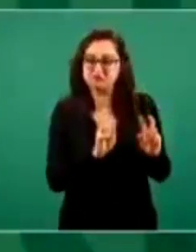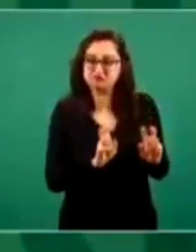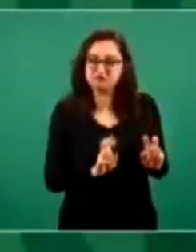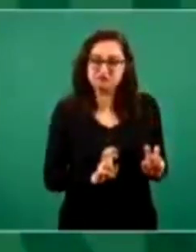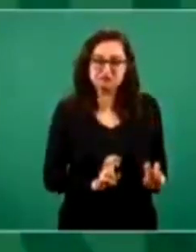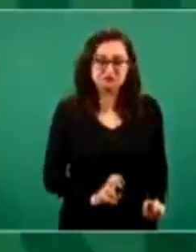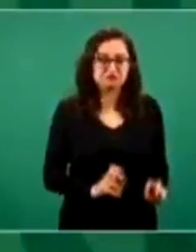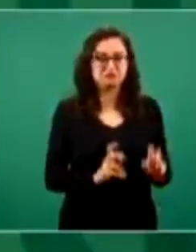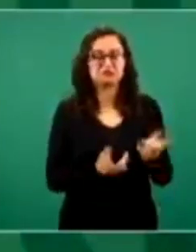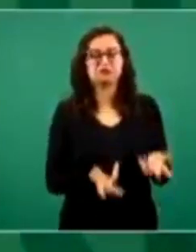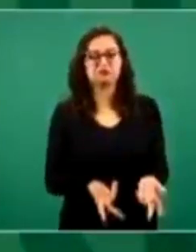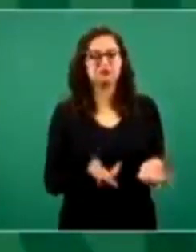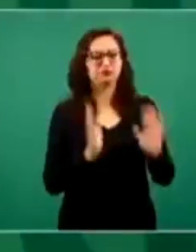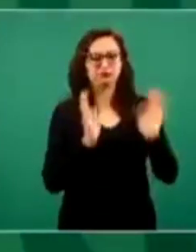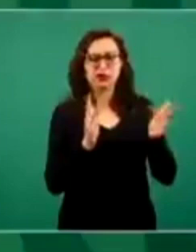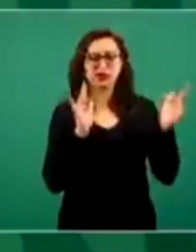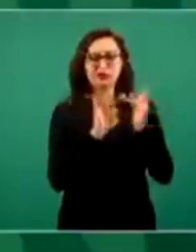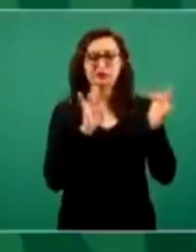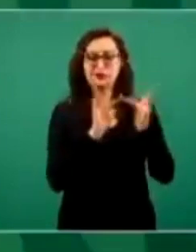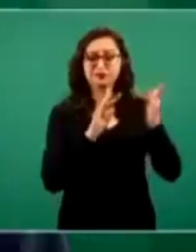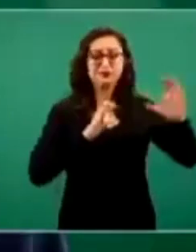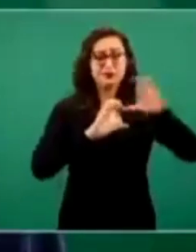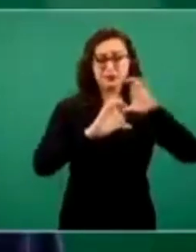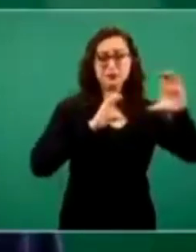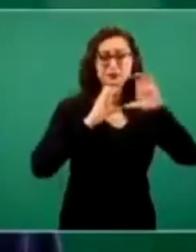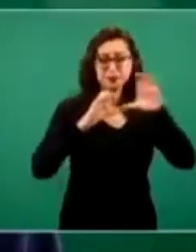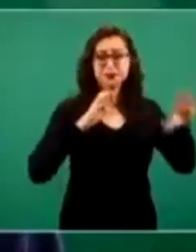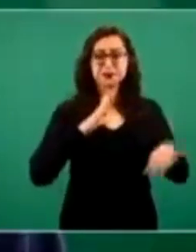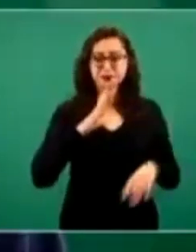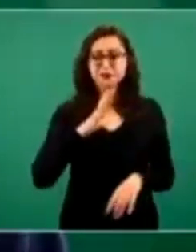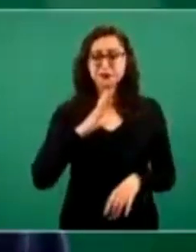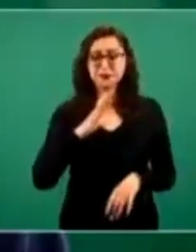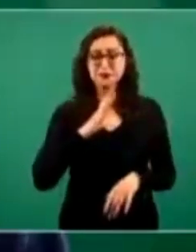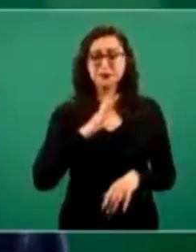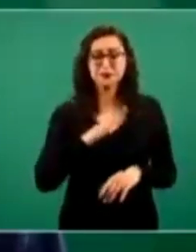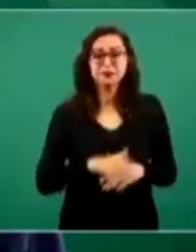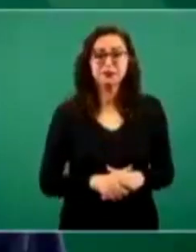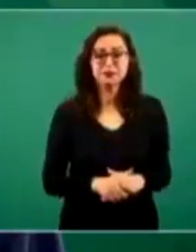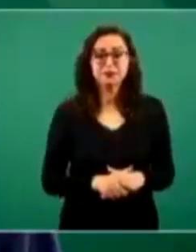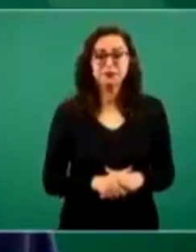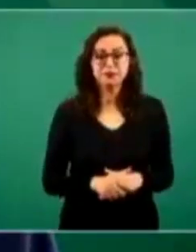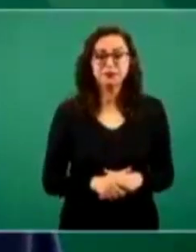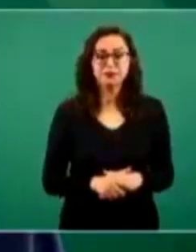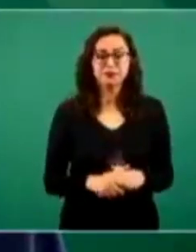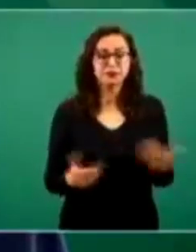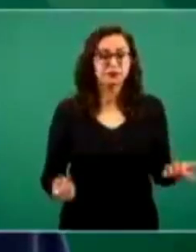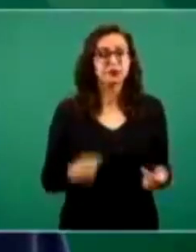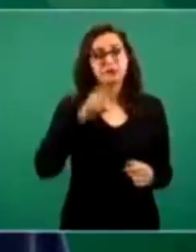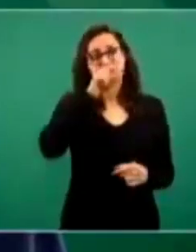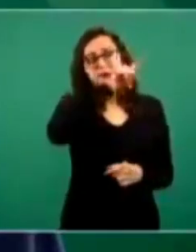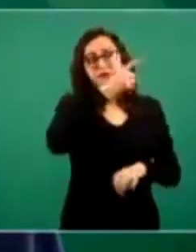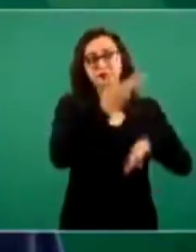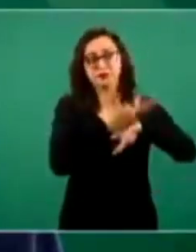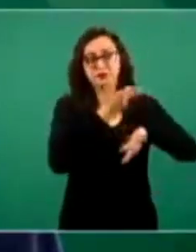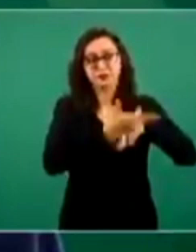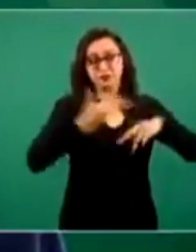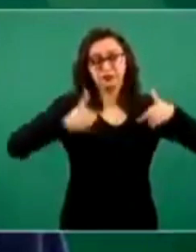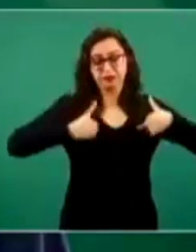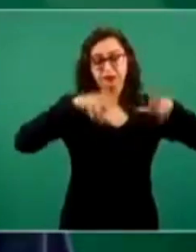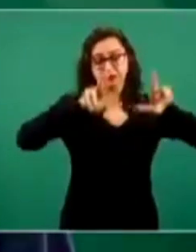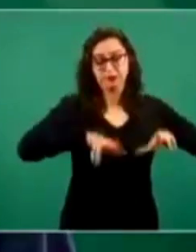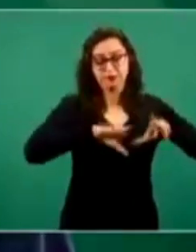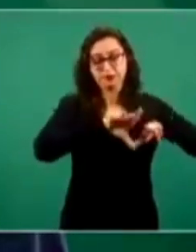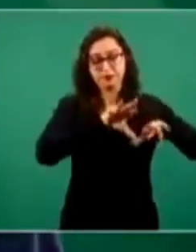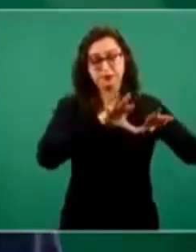la comunicación entre servidores públicos del gobierno